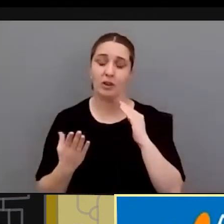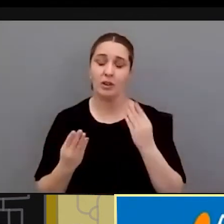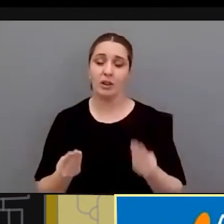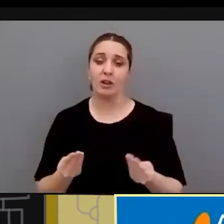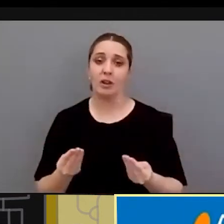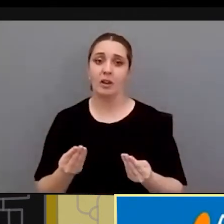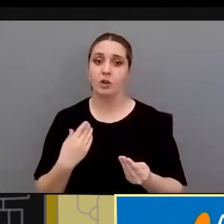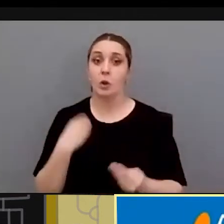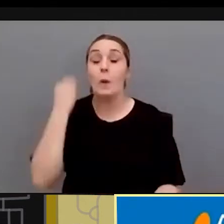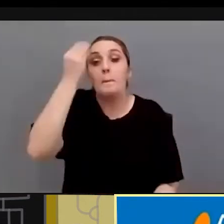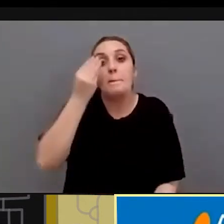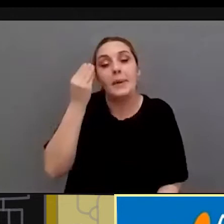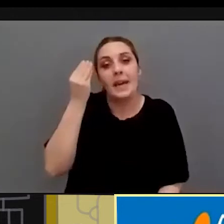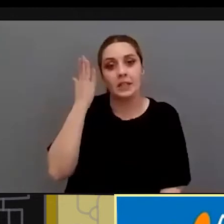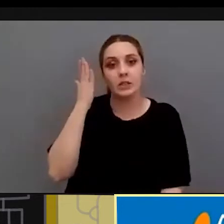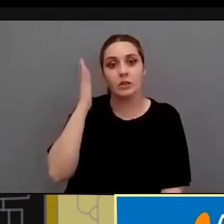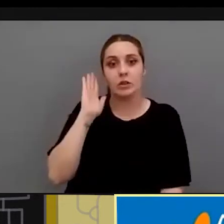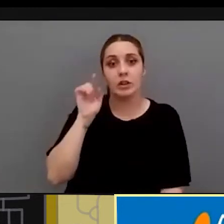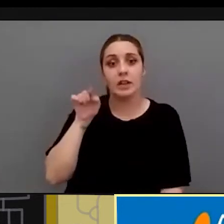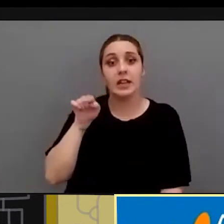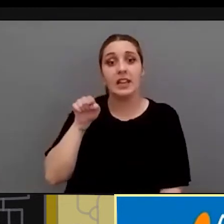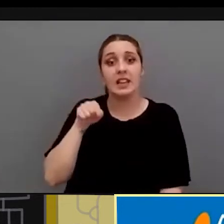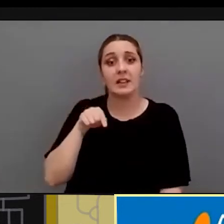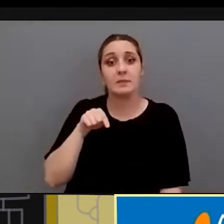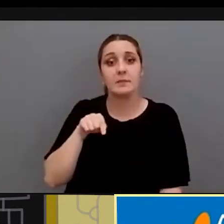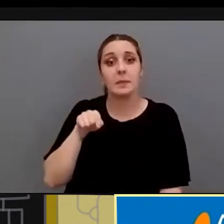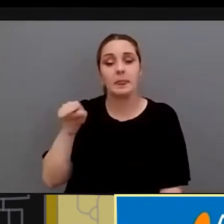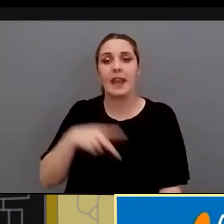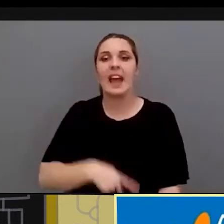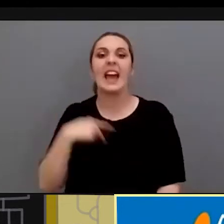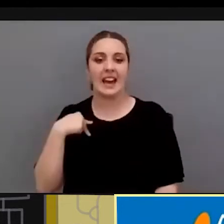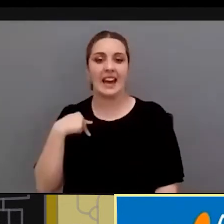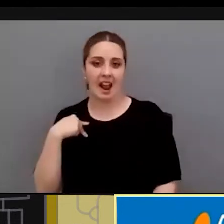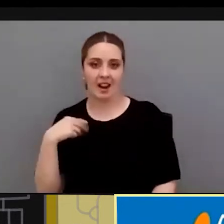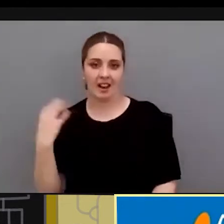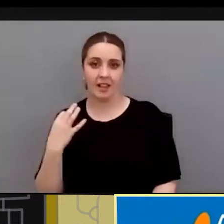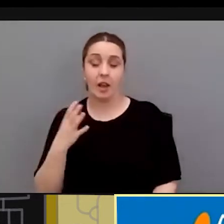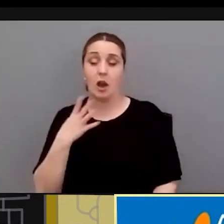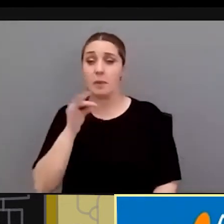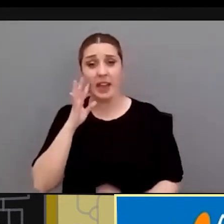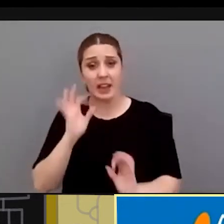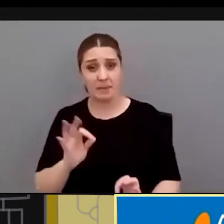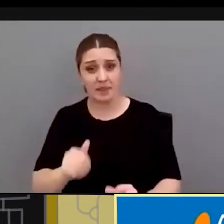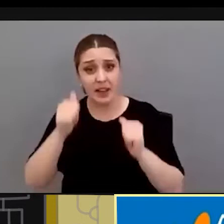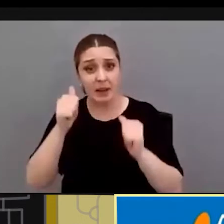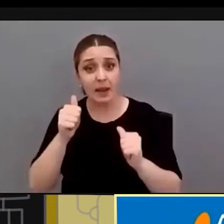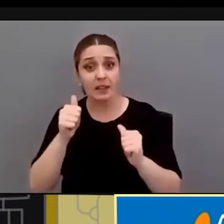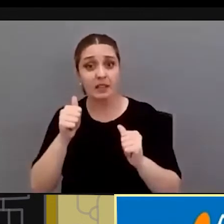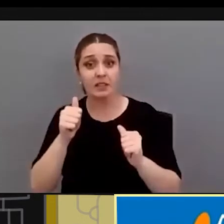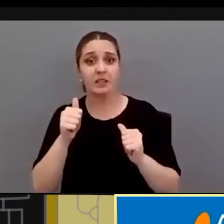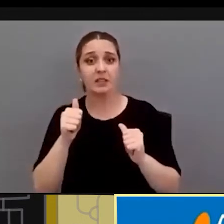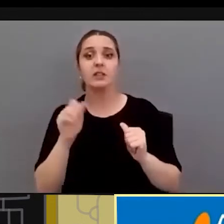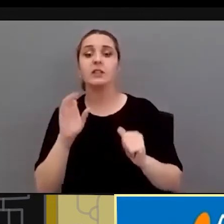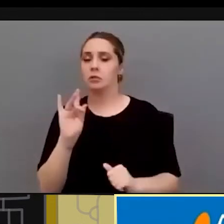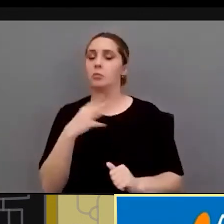yo creo que eso es el genérico que nos debe llevar ¿podemos concretar los indicadores de violencia estética? desde luego